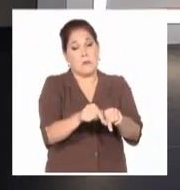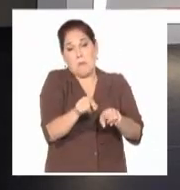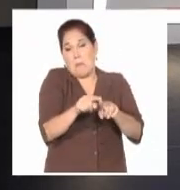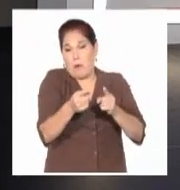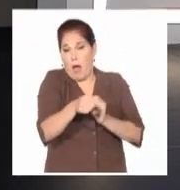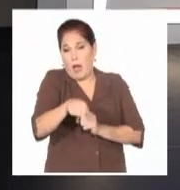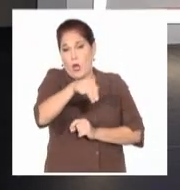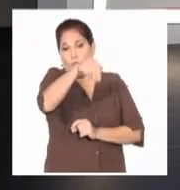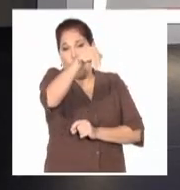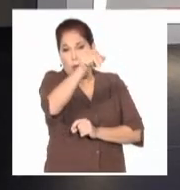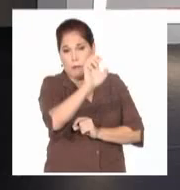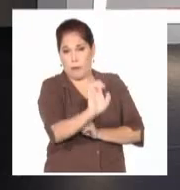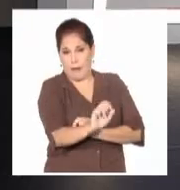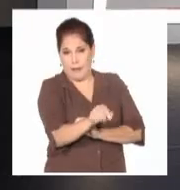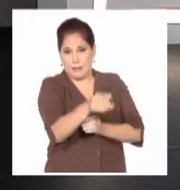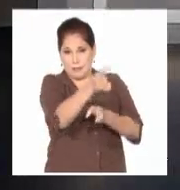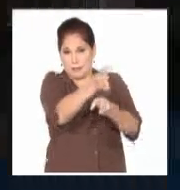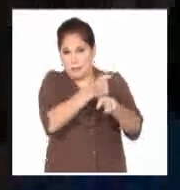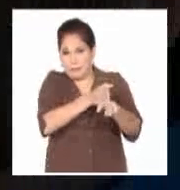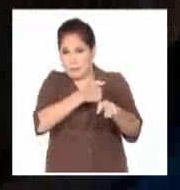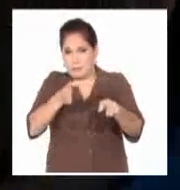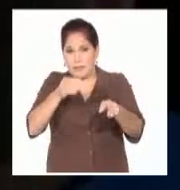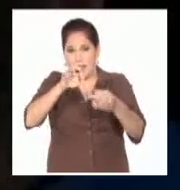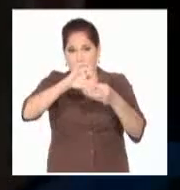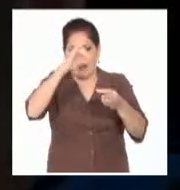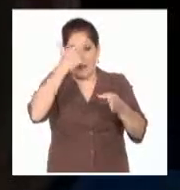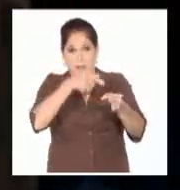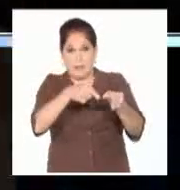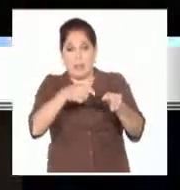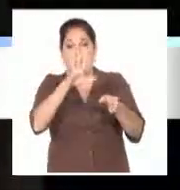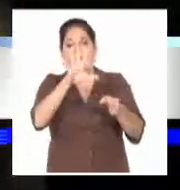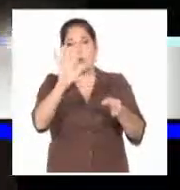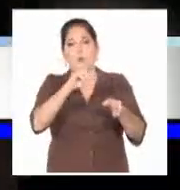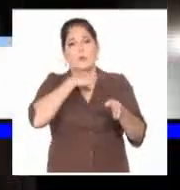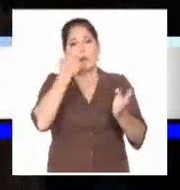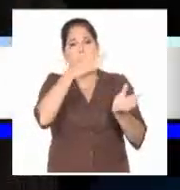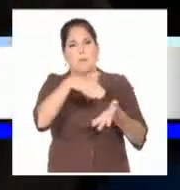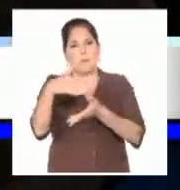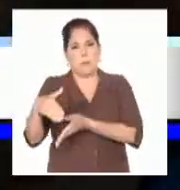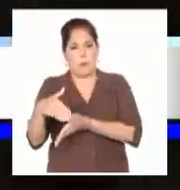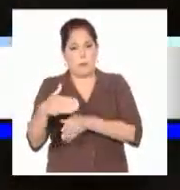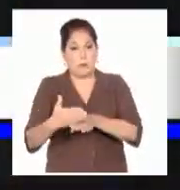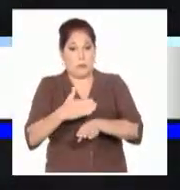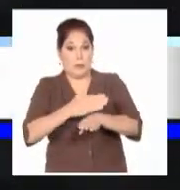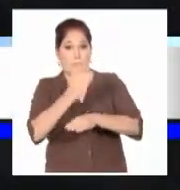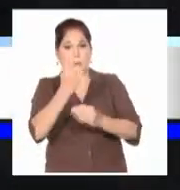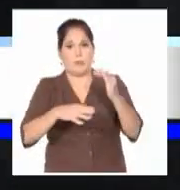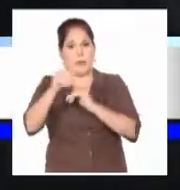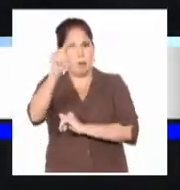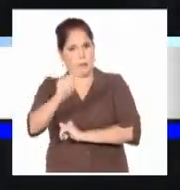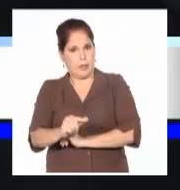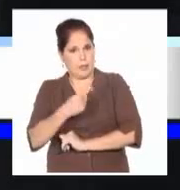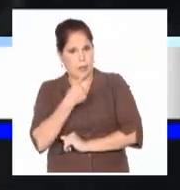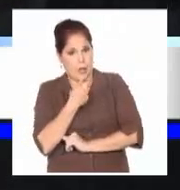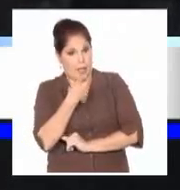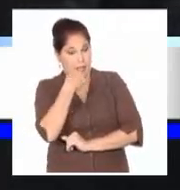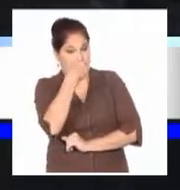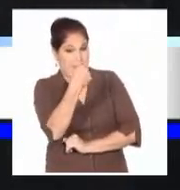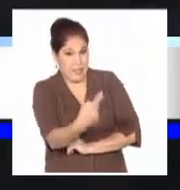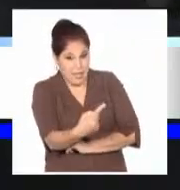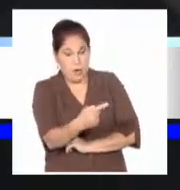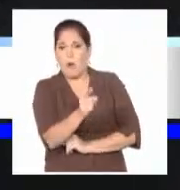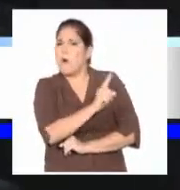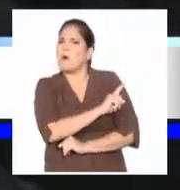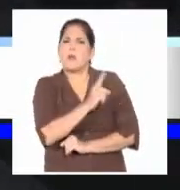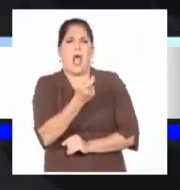norte y nordeste de la Franja de Gaza. El hecho dejó al menos 50 muertos. Horas antes, el primer ministro, Benjamin Ateniao, había descartado